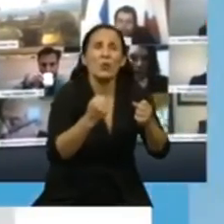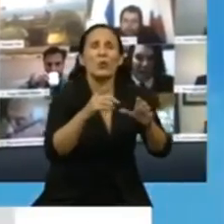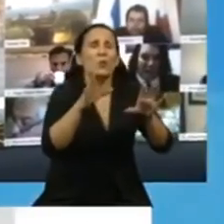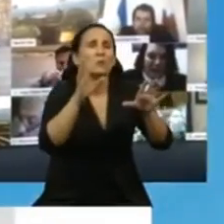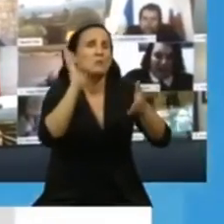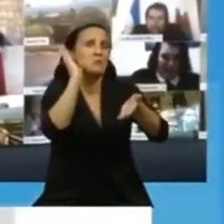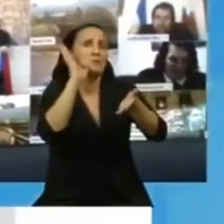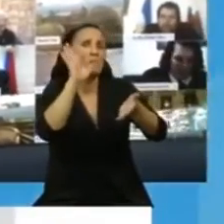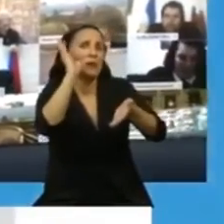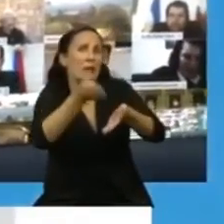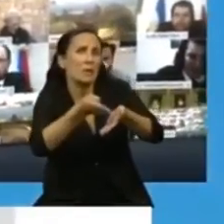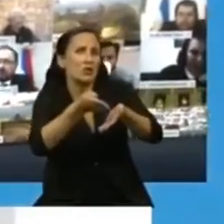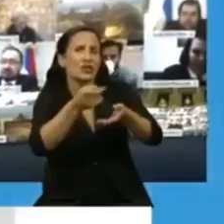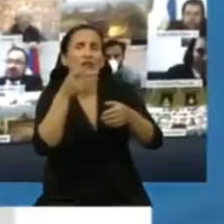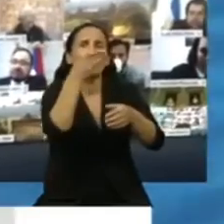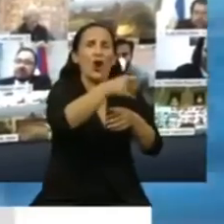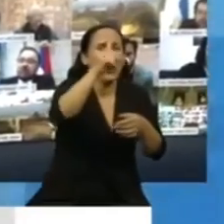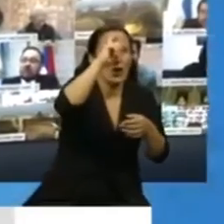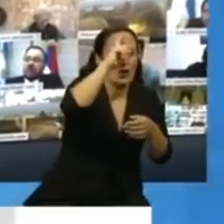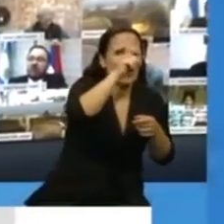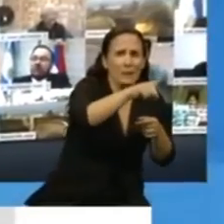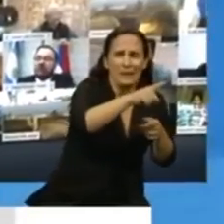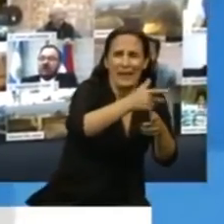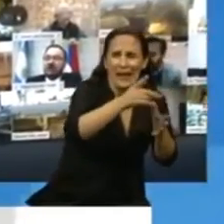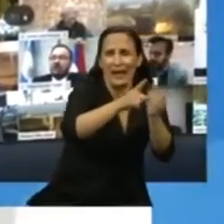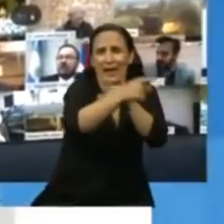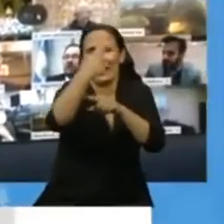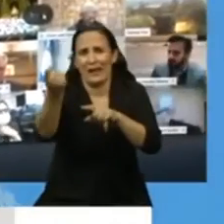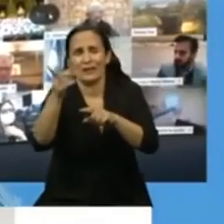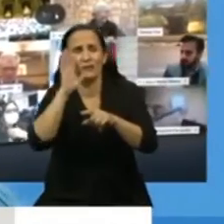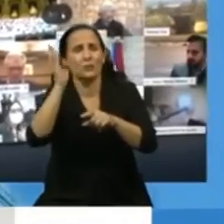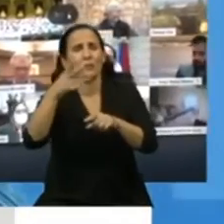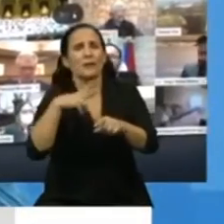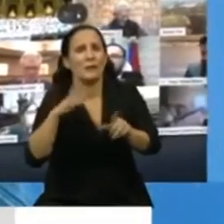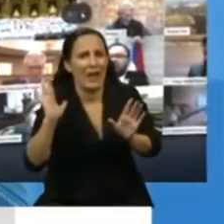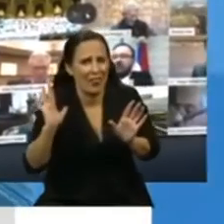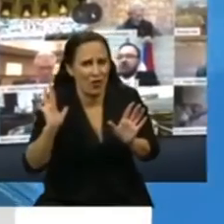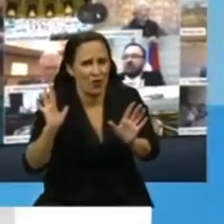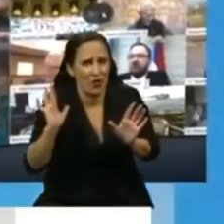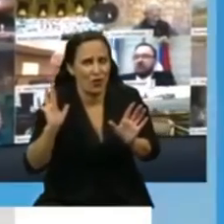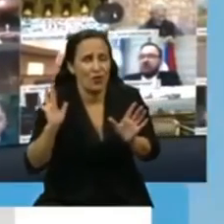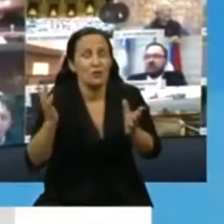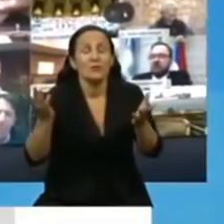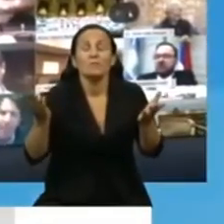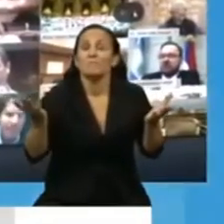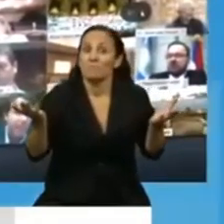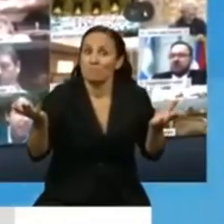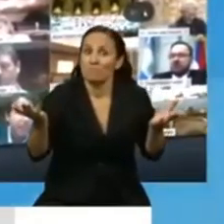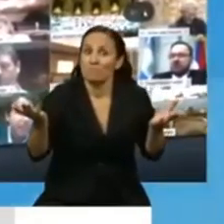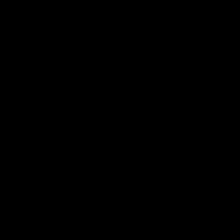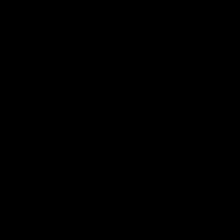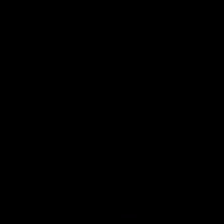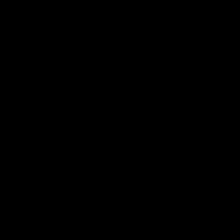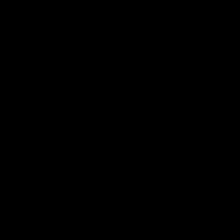atiende en la salud pública y el resto en la salud privada. Precisamente, precisamente, y a partir de un